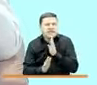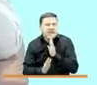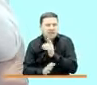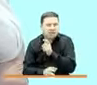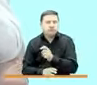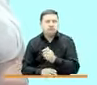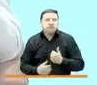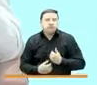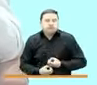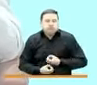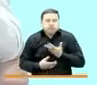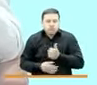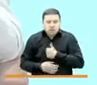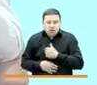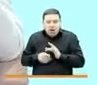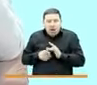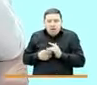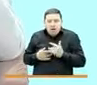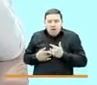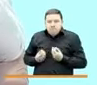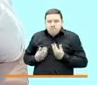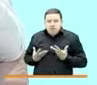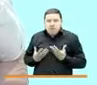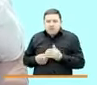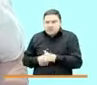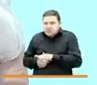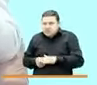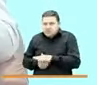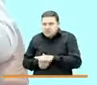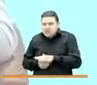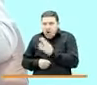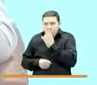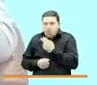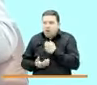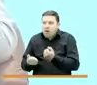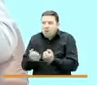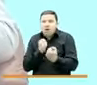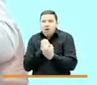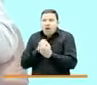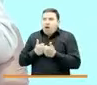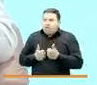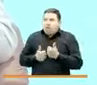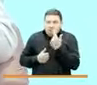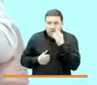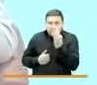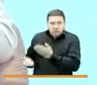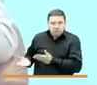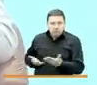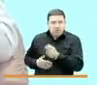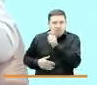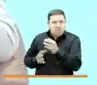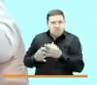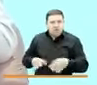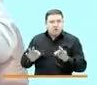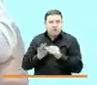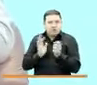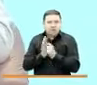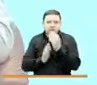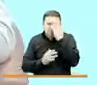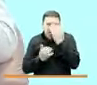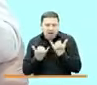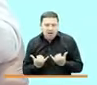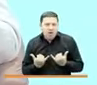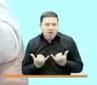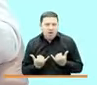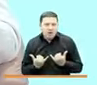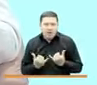en el territorio nos pueden decir si las situaciones se están cumpliendo y por eso es tan importante tener en este momento